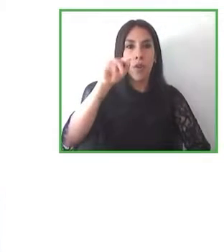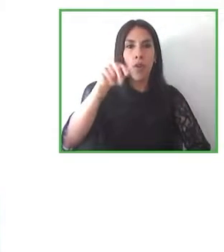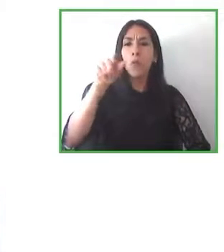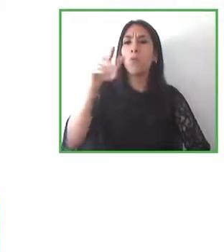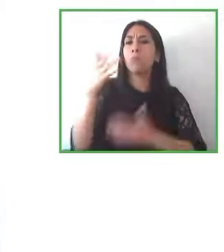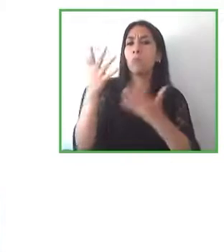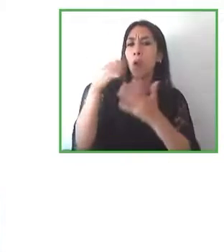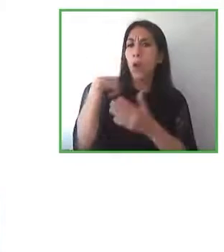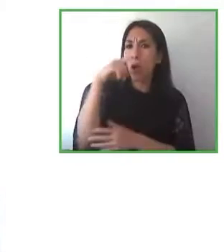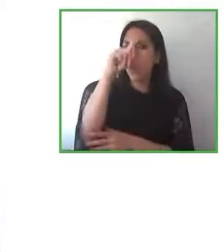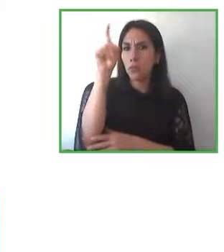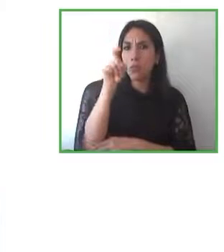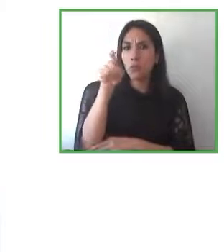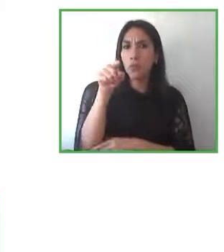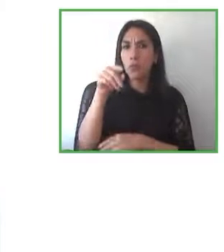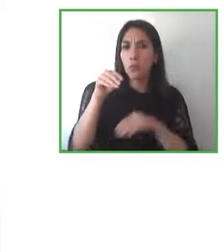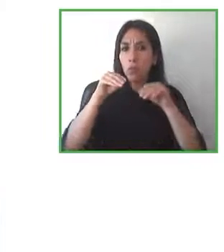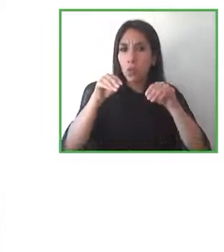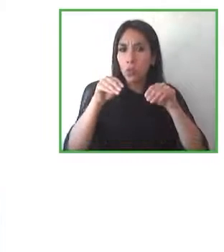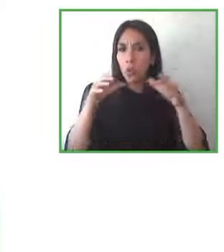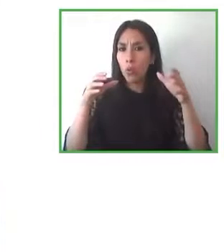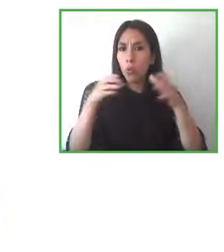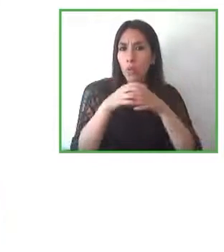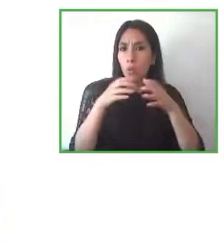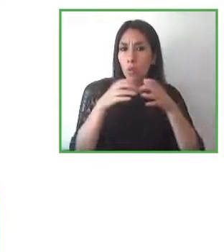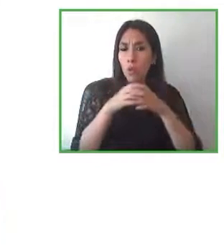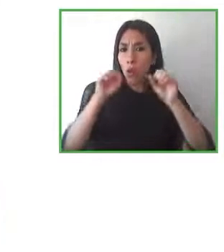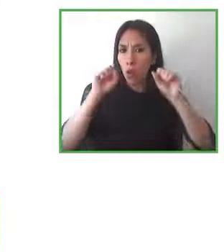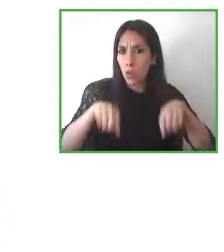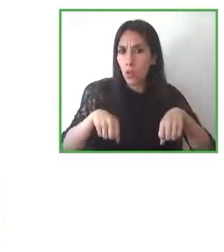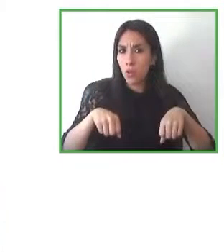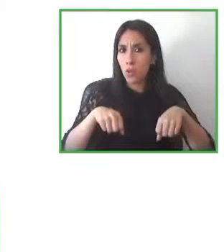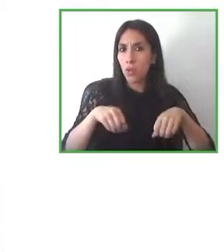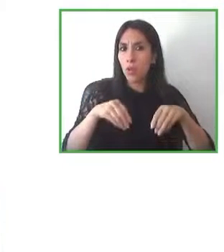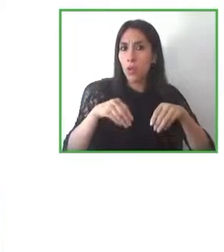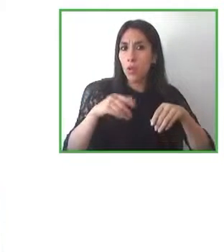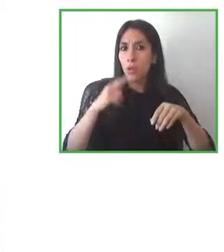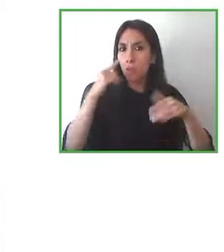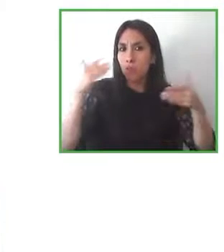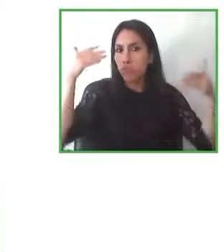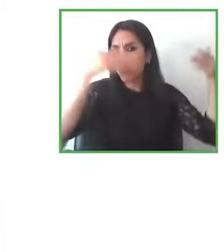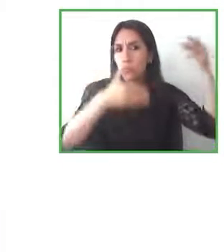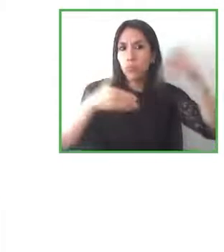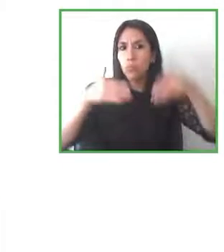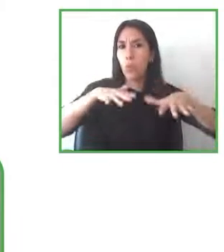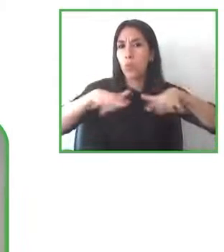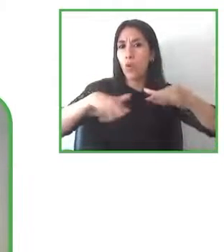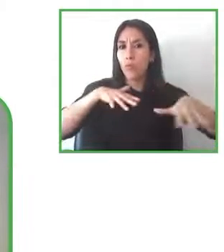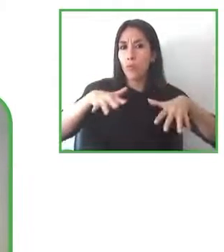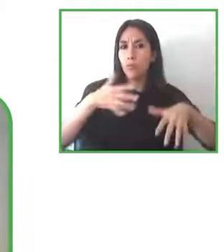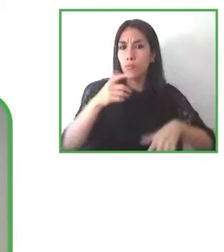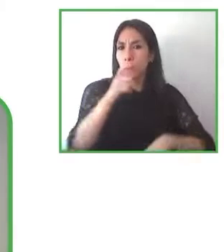más activamente en la inclusión de las personas con discapacidad en los entornos construidos